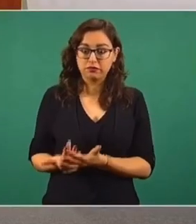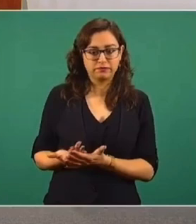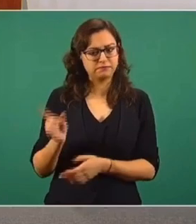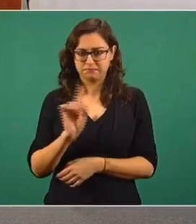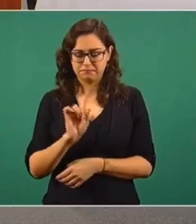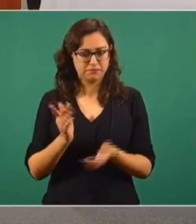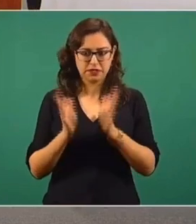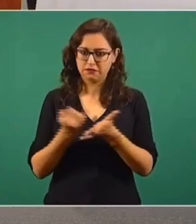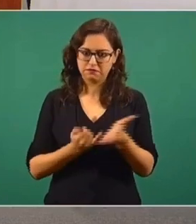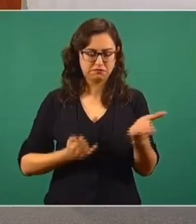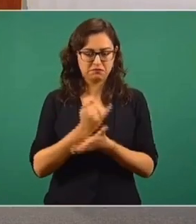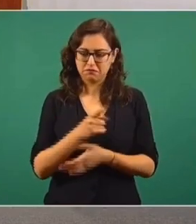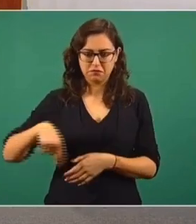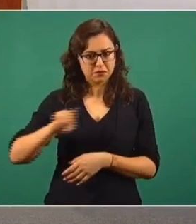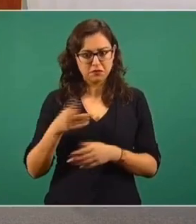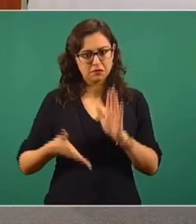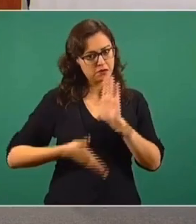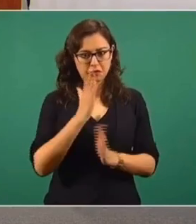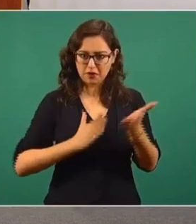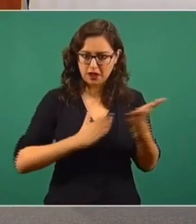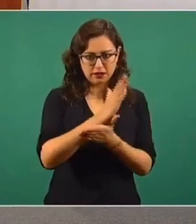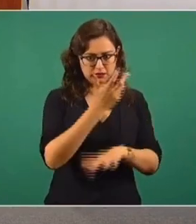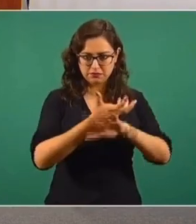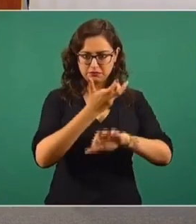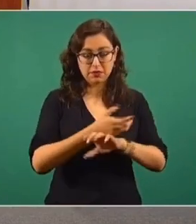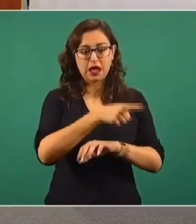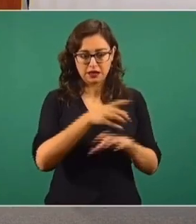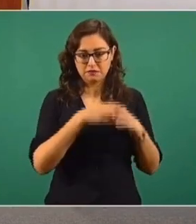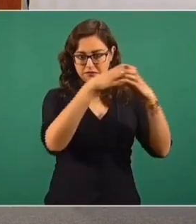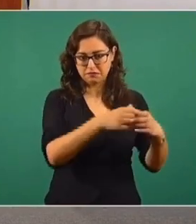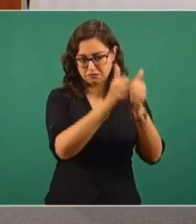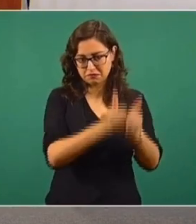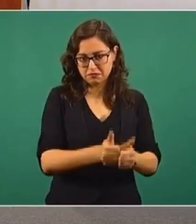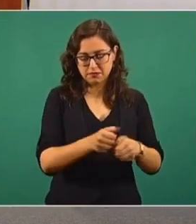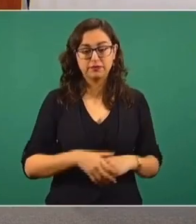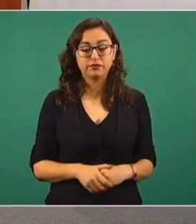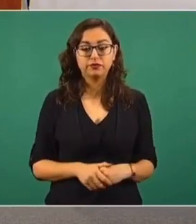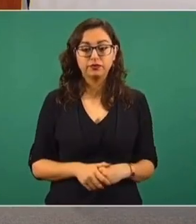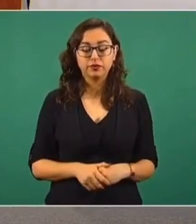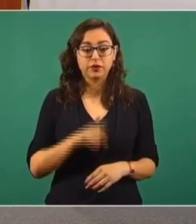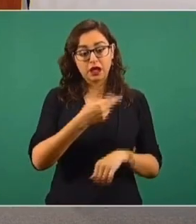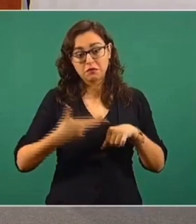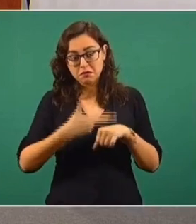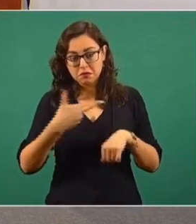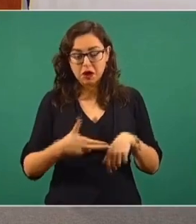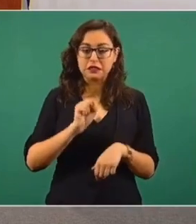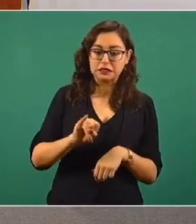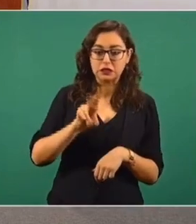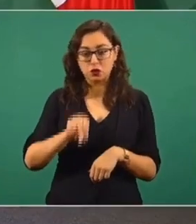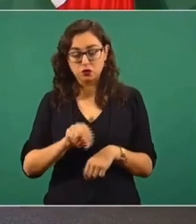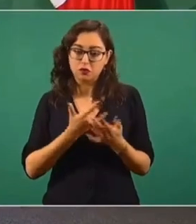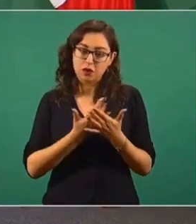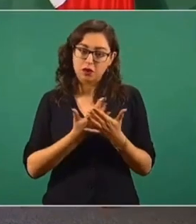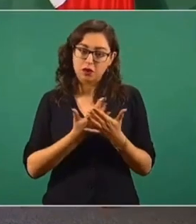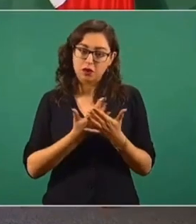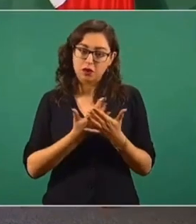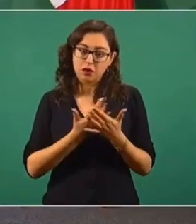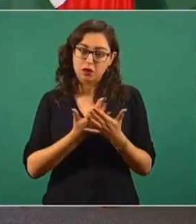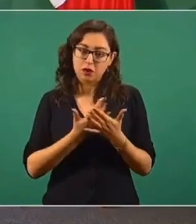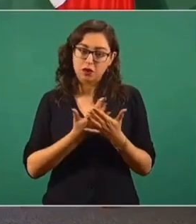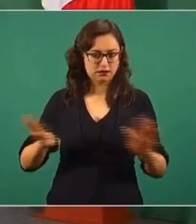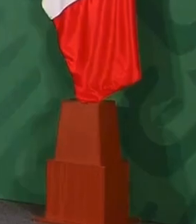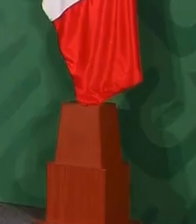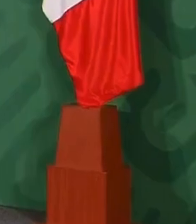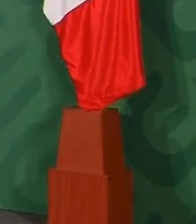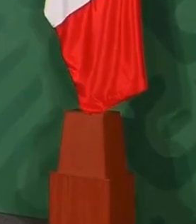sino que van a tenerlos en territorio estadounidense, esperando a que les resuelva. Nosotros